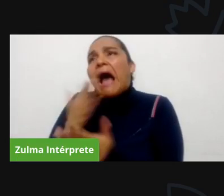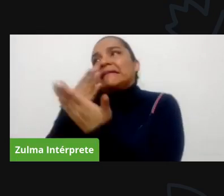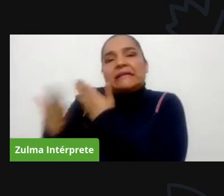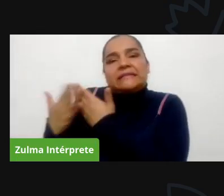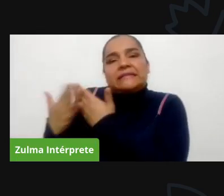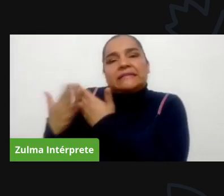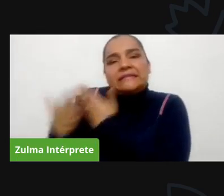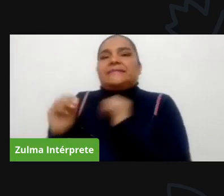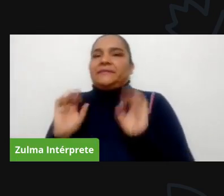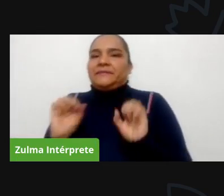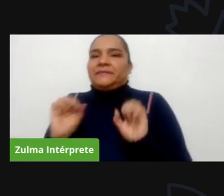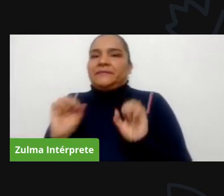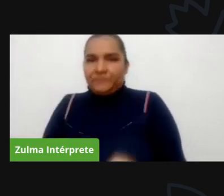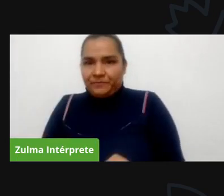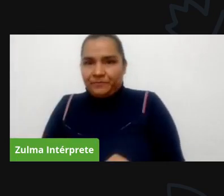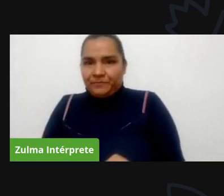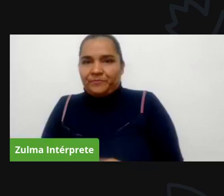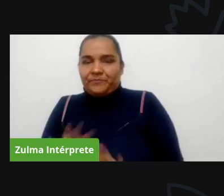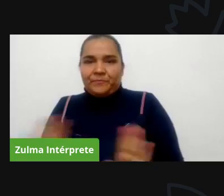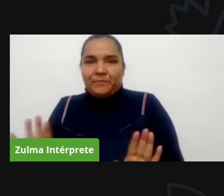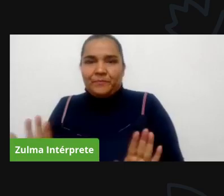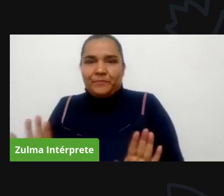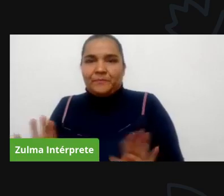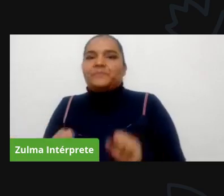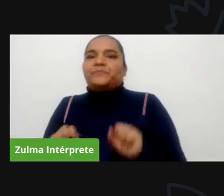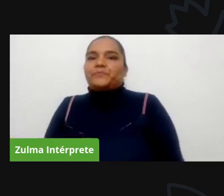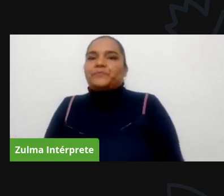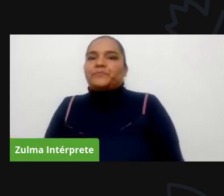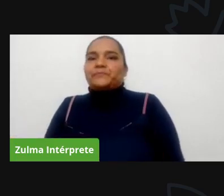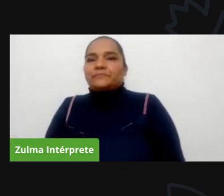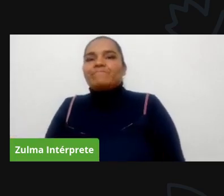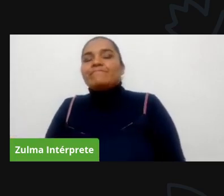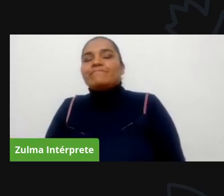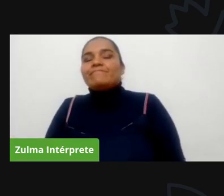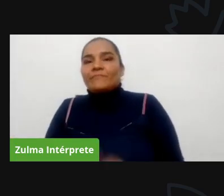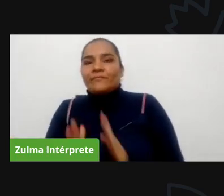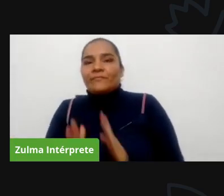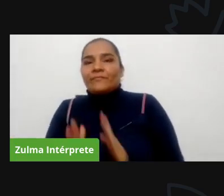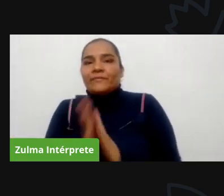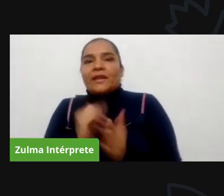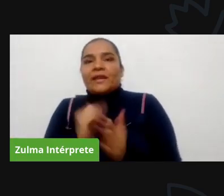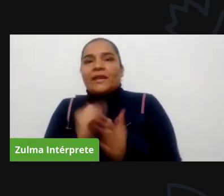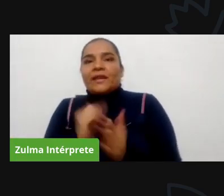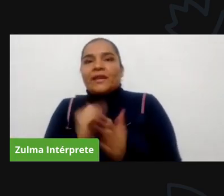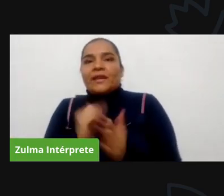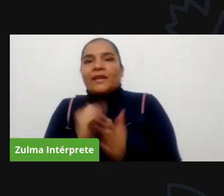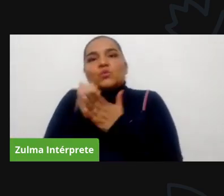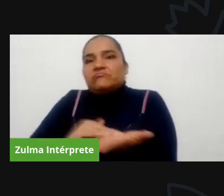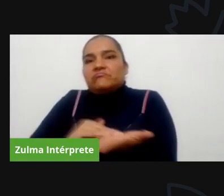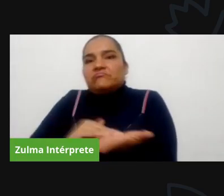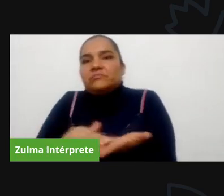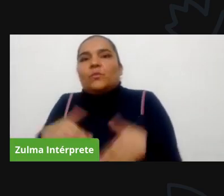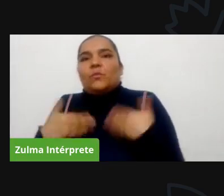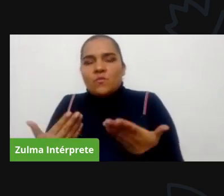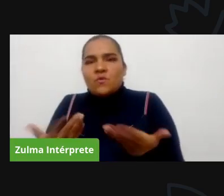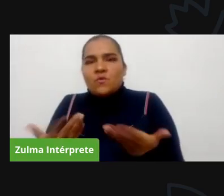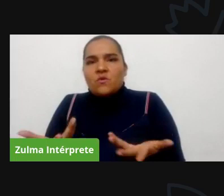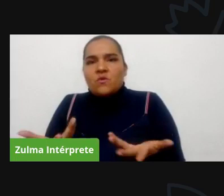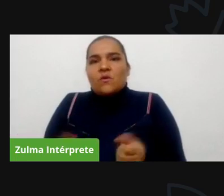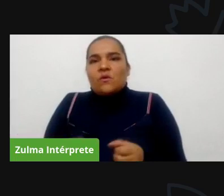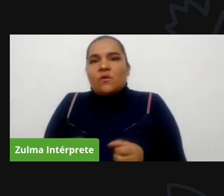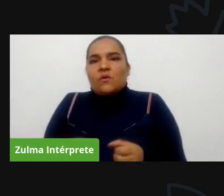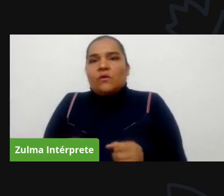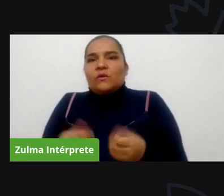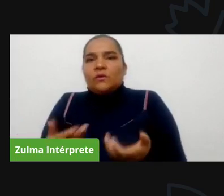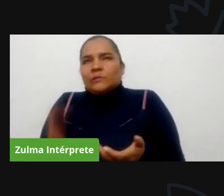o realmente frente a anomalías o si es más grave que son irregularidades o ya donde tienen que entrar autoridades para hacer otro tipo de